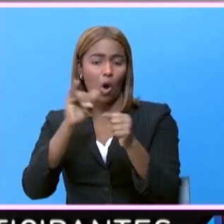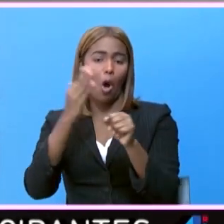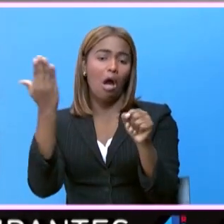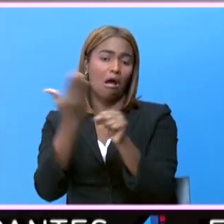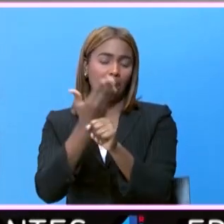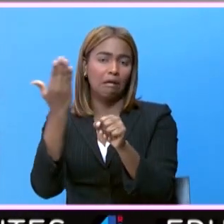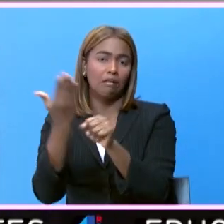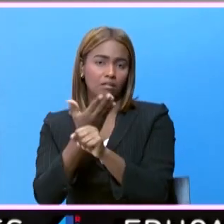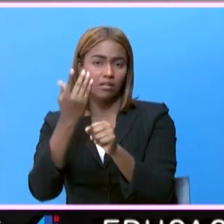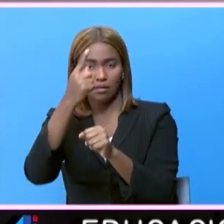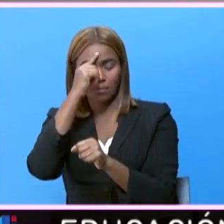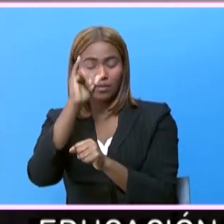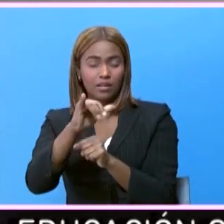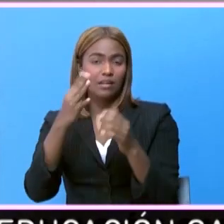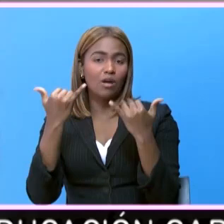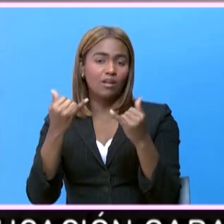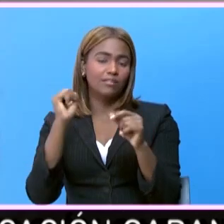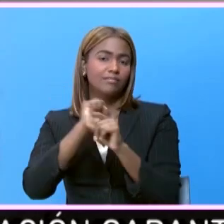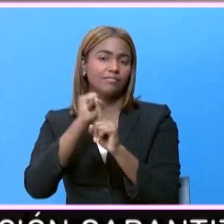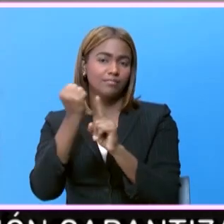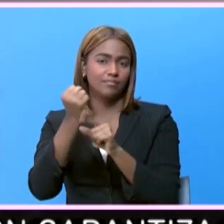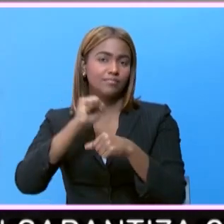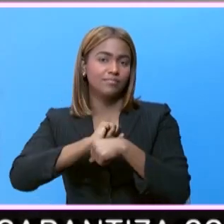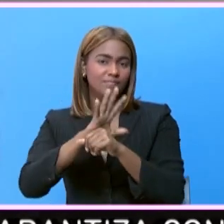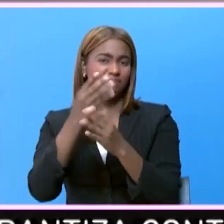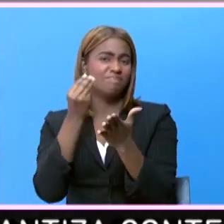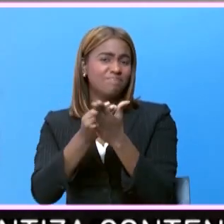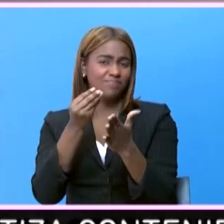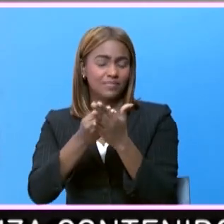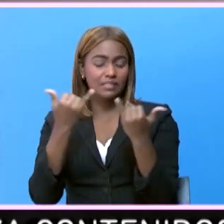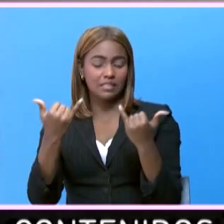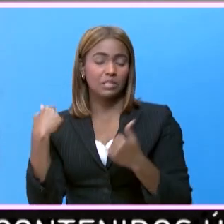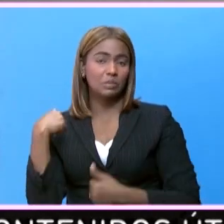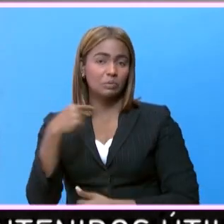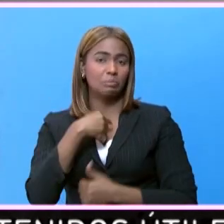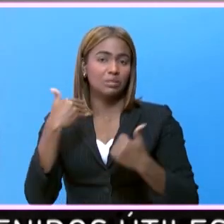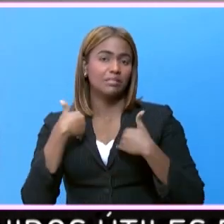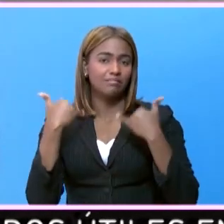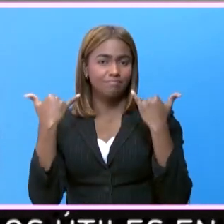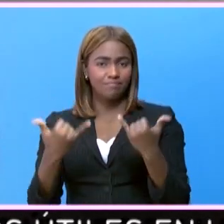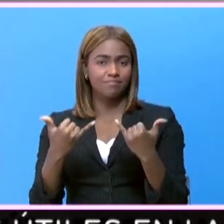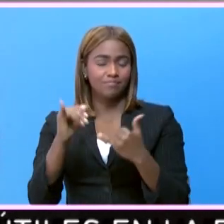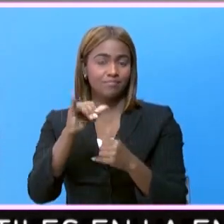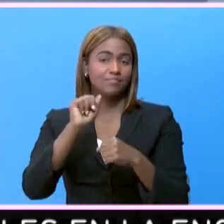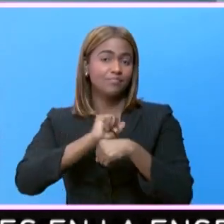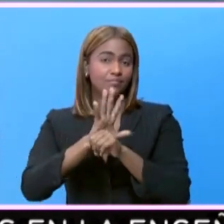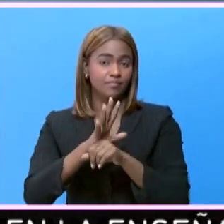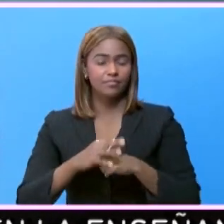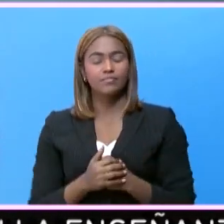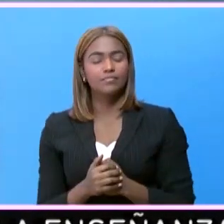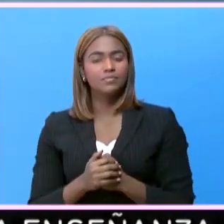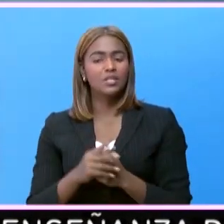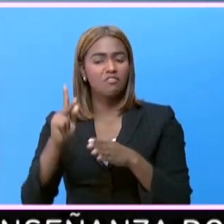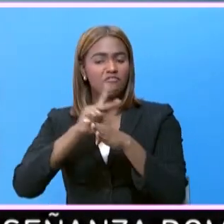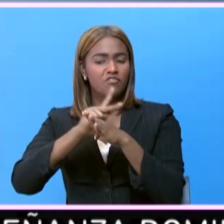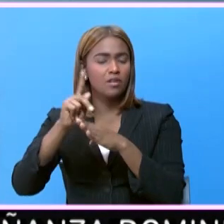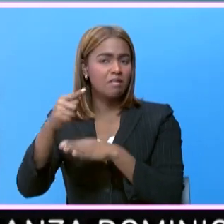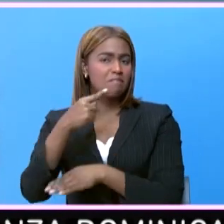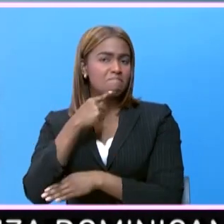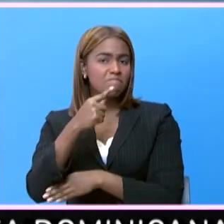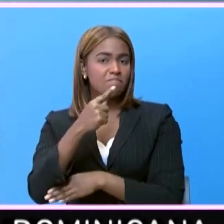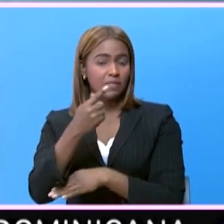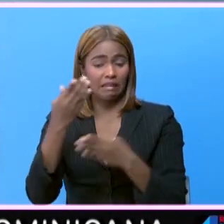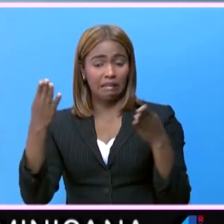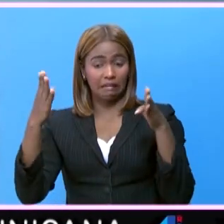a punto de desaparecer por la grave situación económica en la que nos ha puesto esta pandemia. La profesional destaca que el